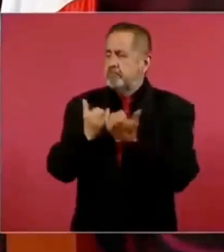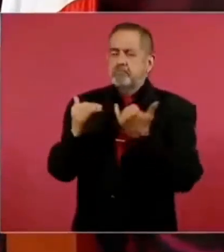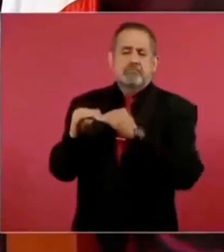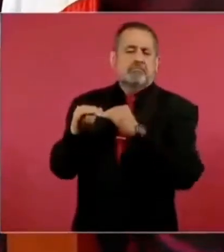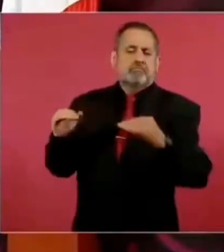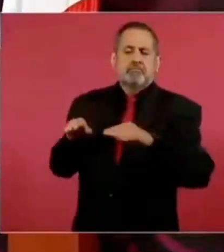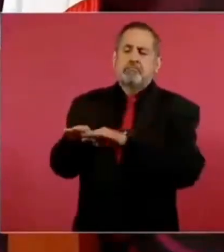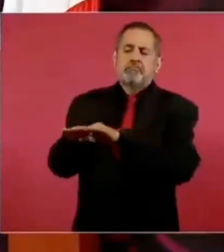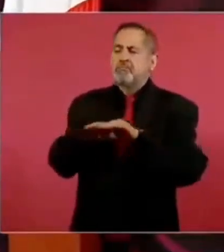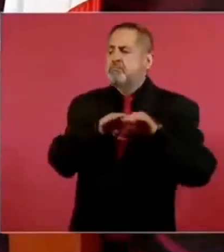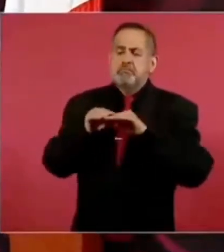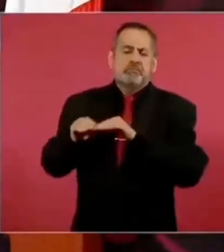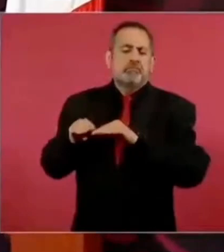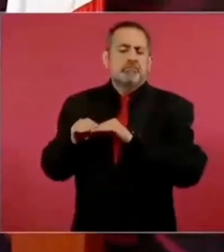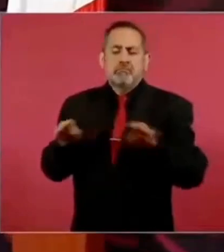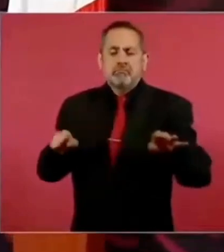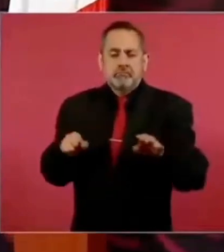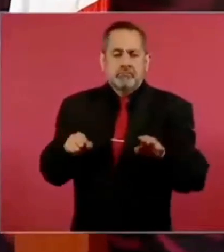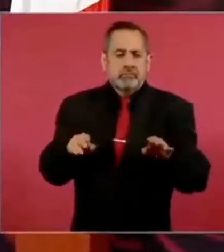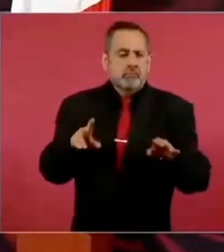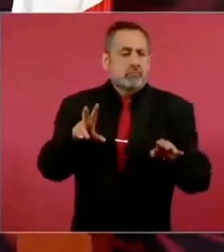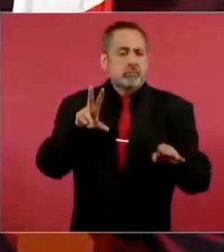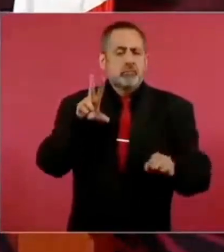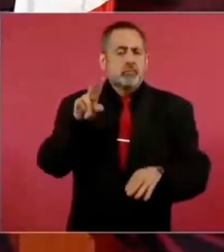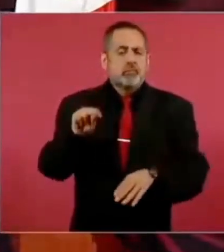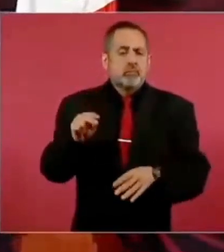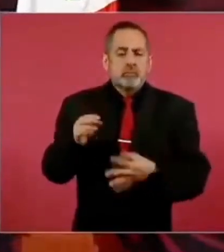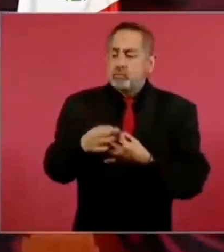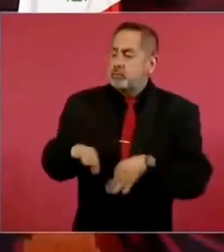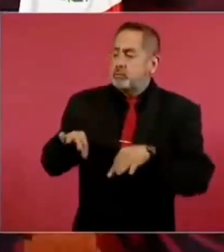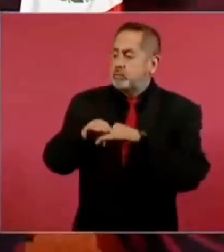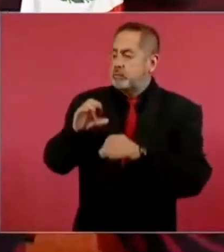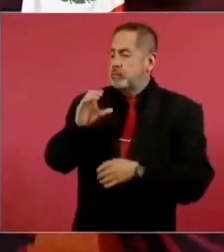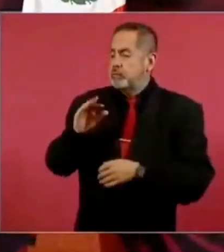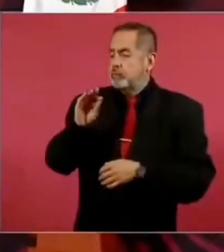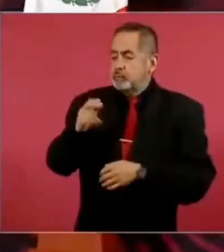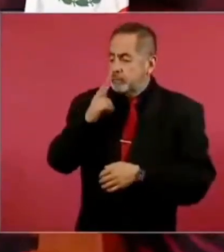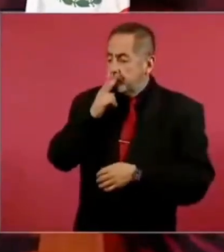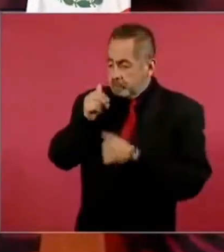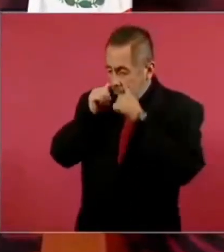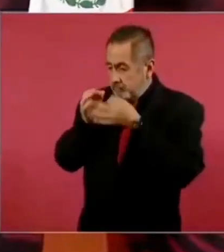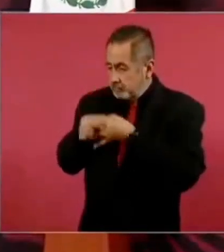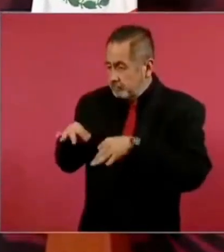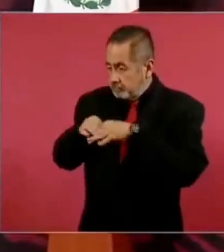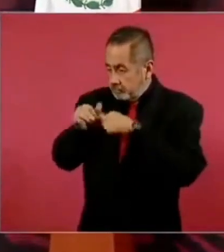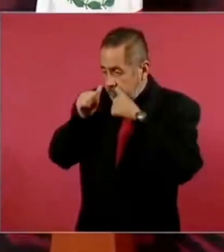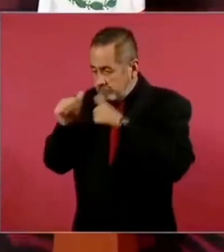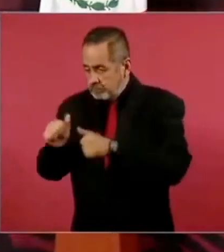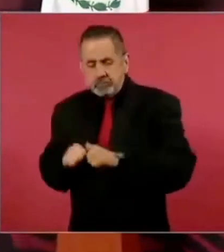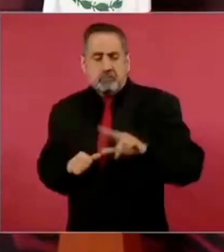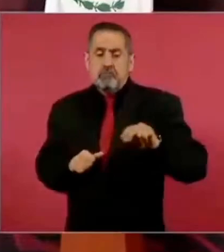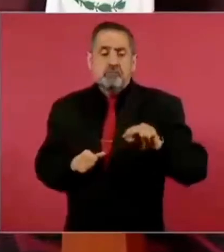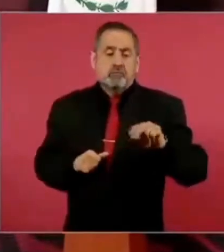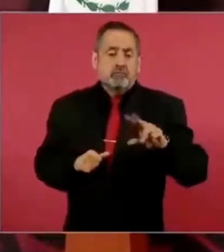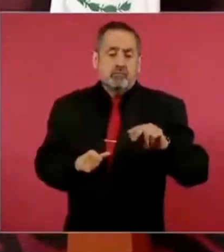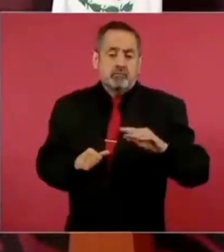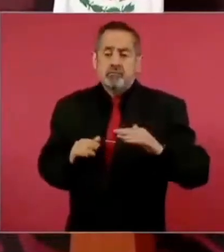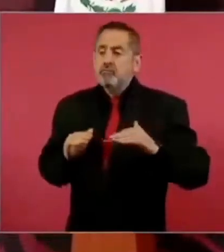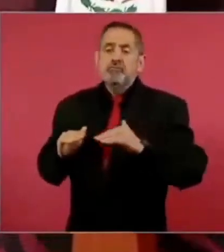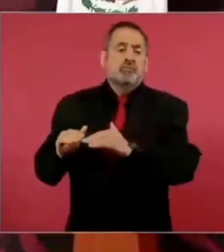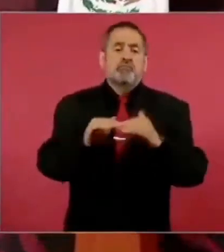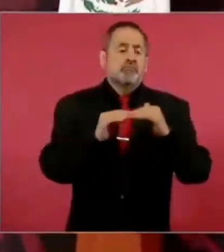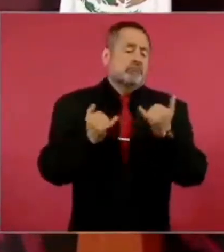extranjeras, que a la Comisión Federal de Electricidad, incluso